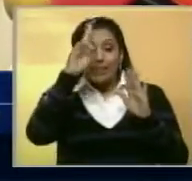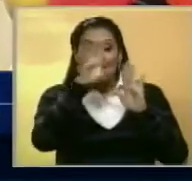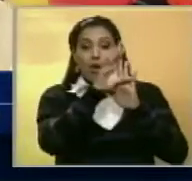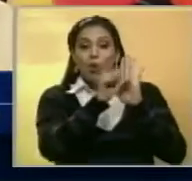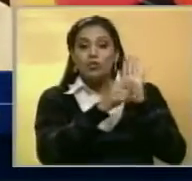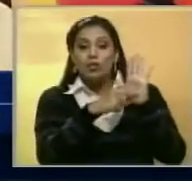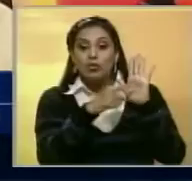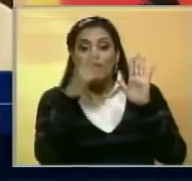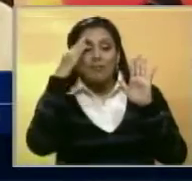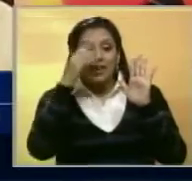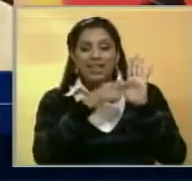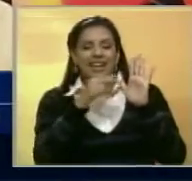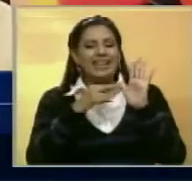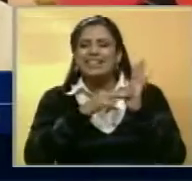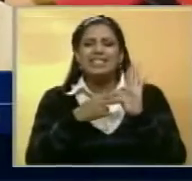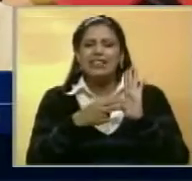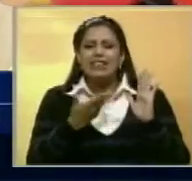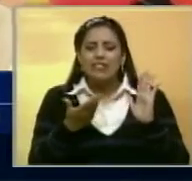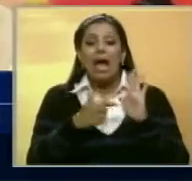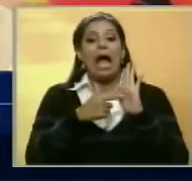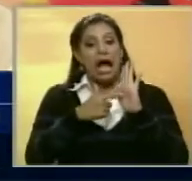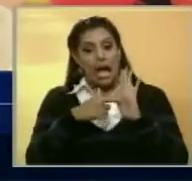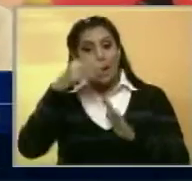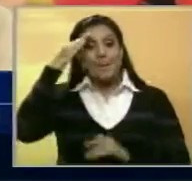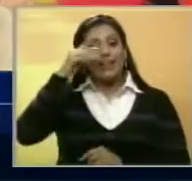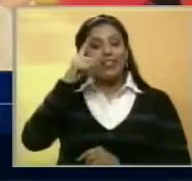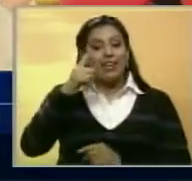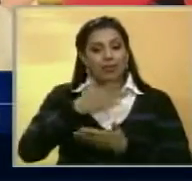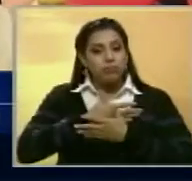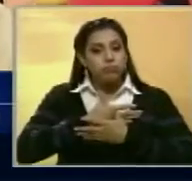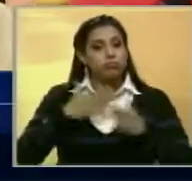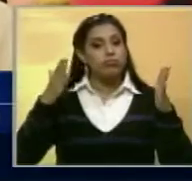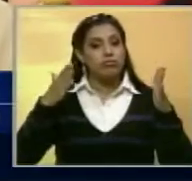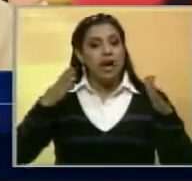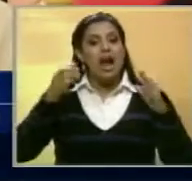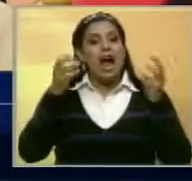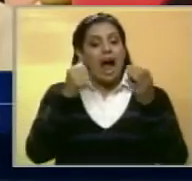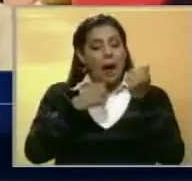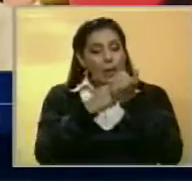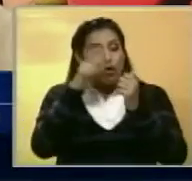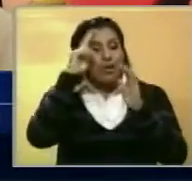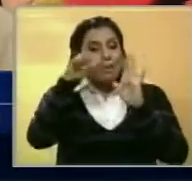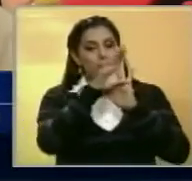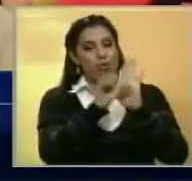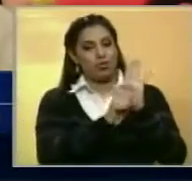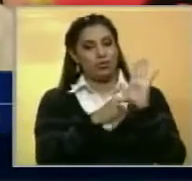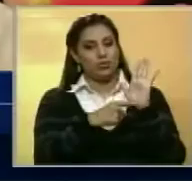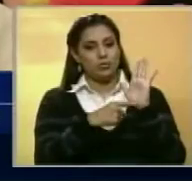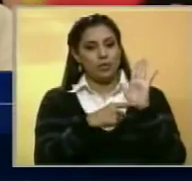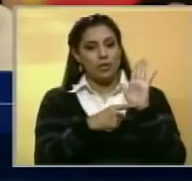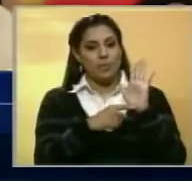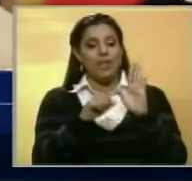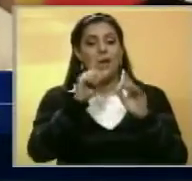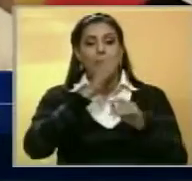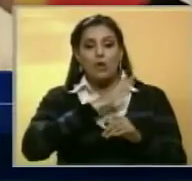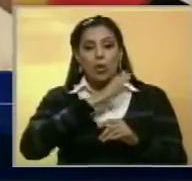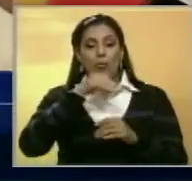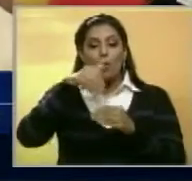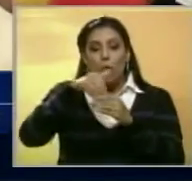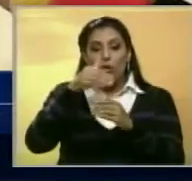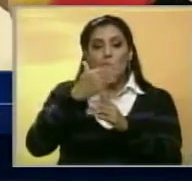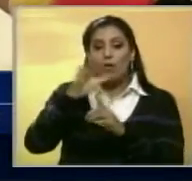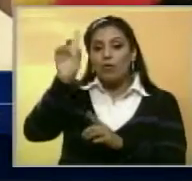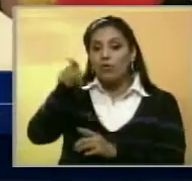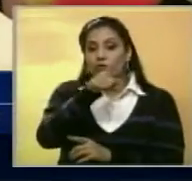significa una Fuerza Armada que hagan todo lo posible para que la Constitución se cumpla, particularmente el caso del referéndum